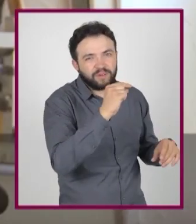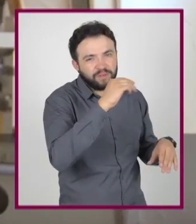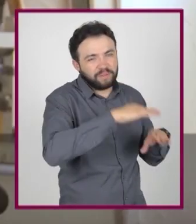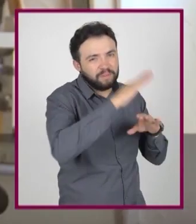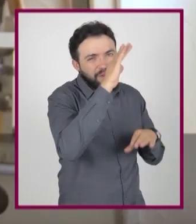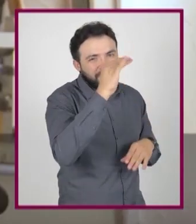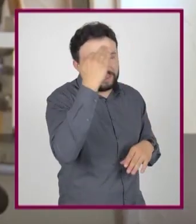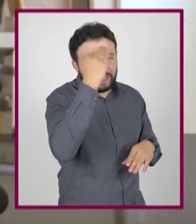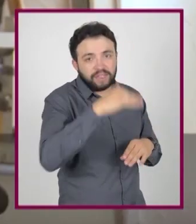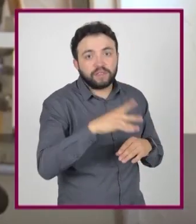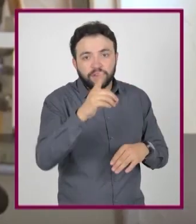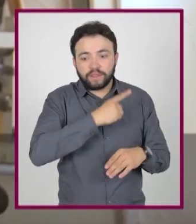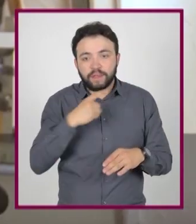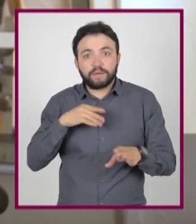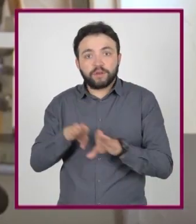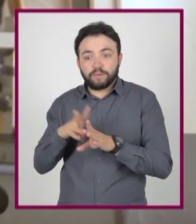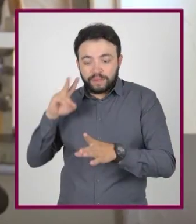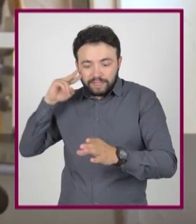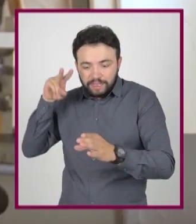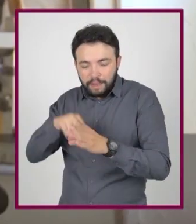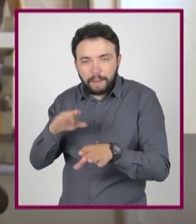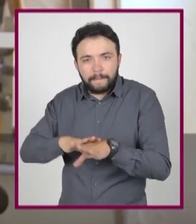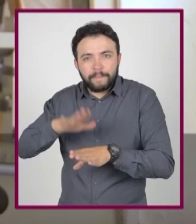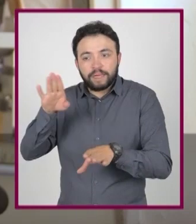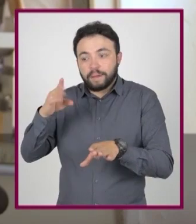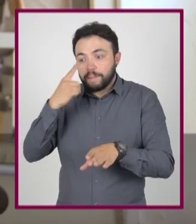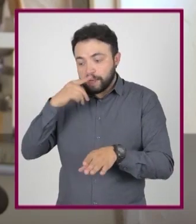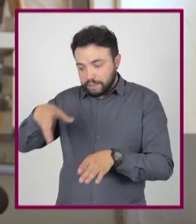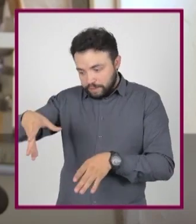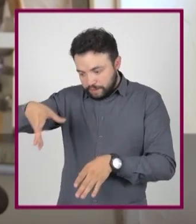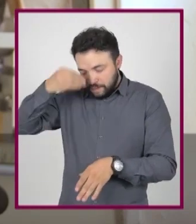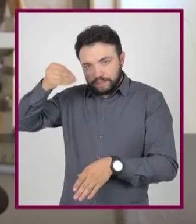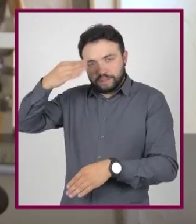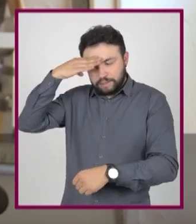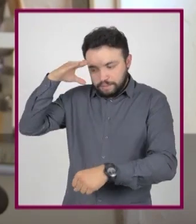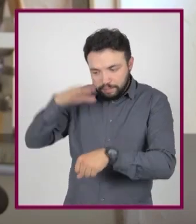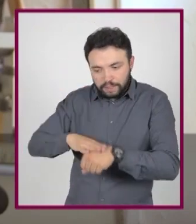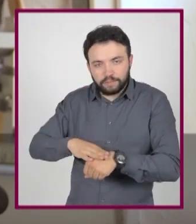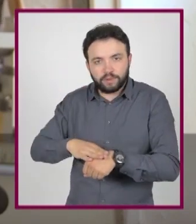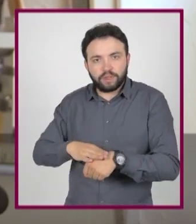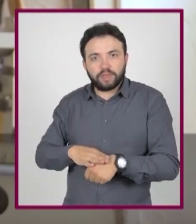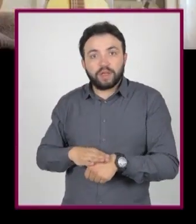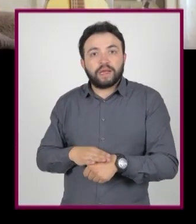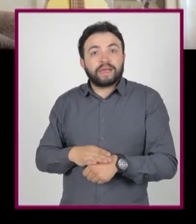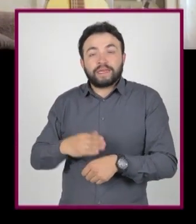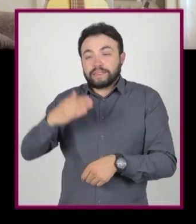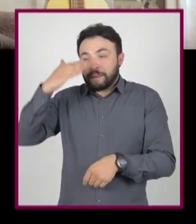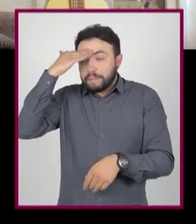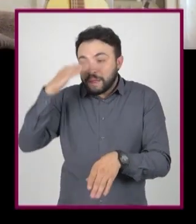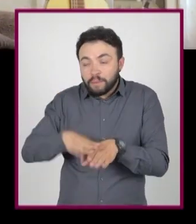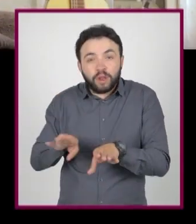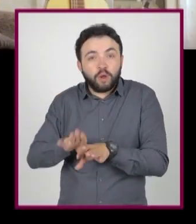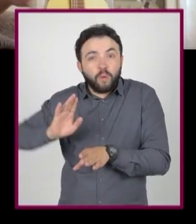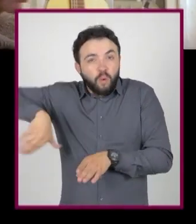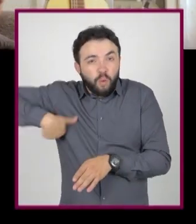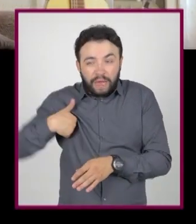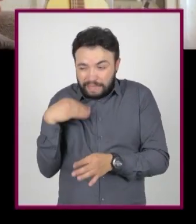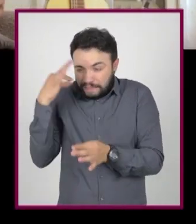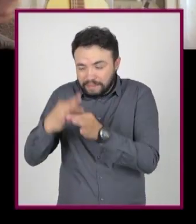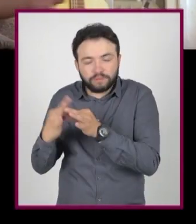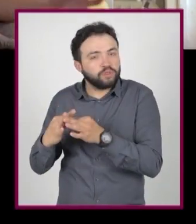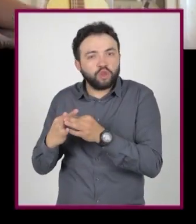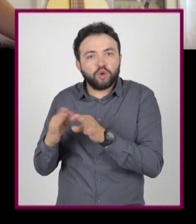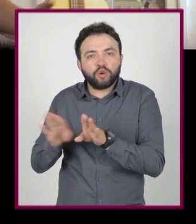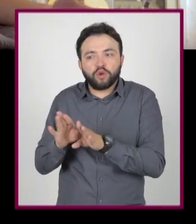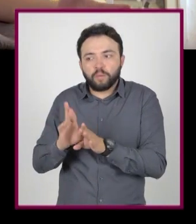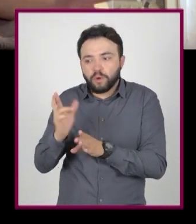se haga lo más didáctico y visual posible para que se te quede grabado en la memoria. No memorizado, sino como un recurso que vive en tu cabeza y